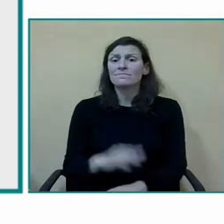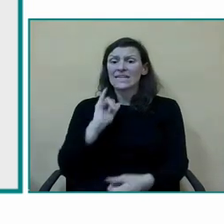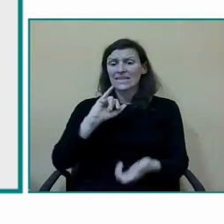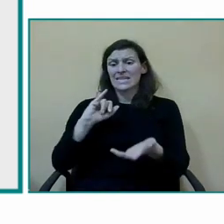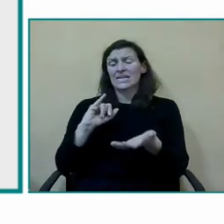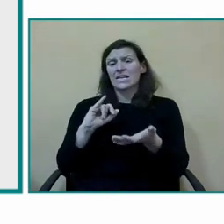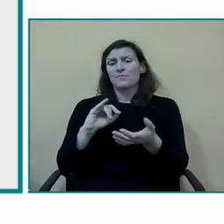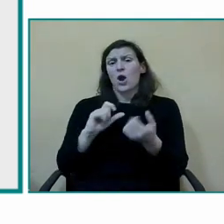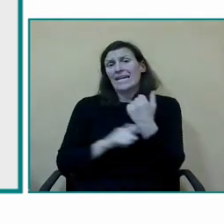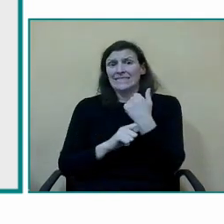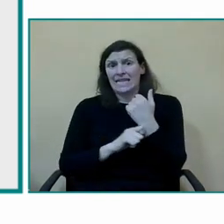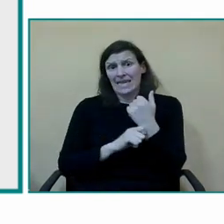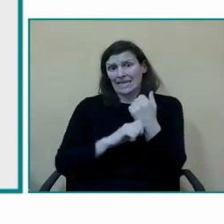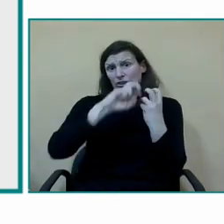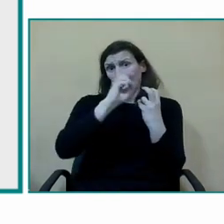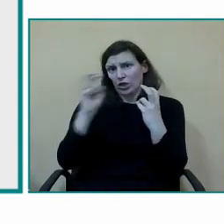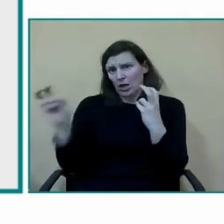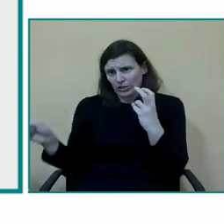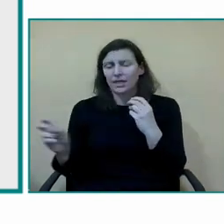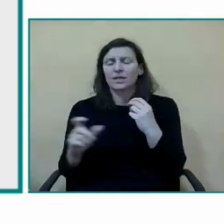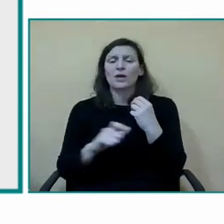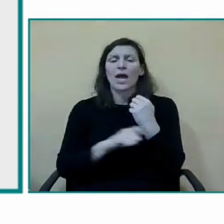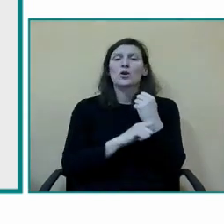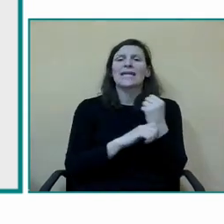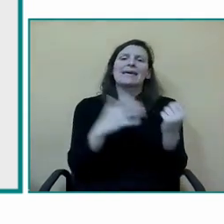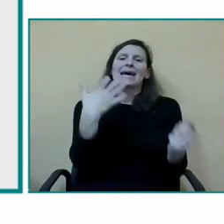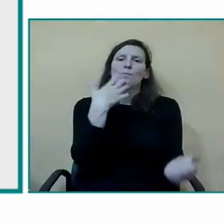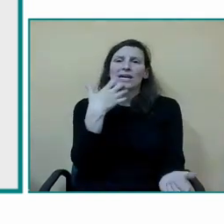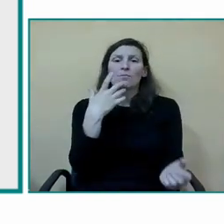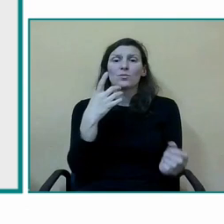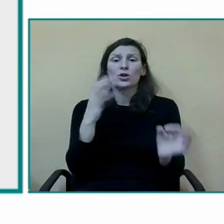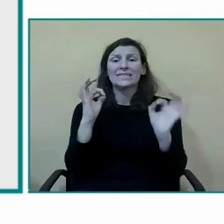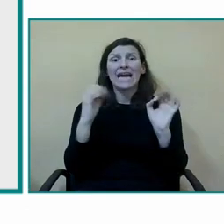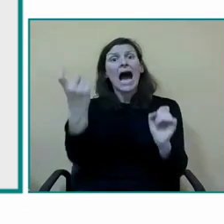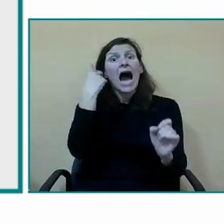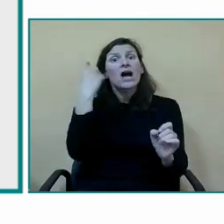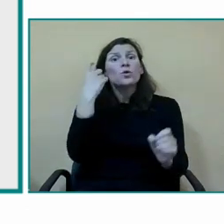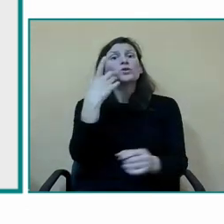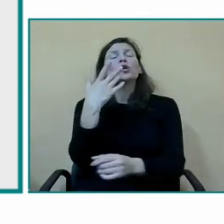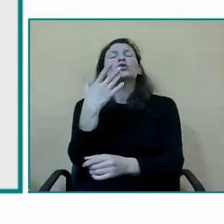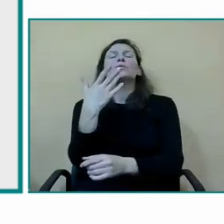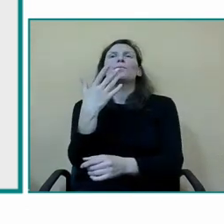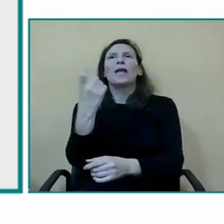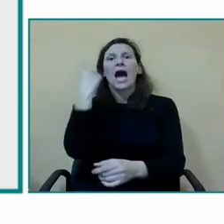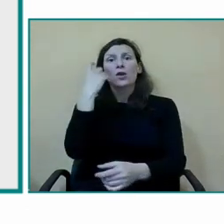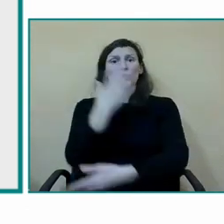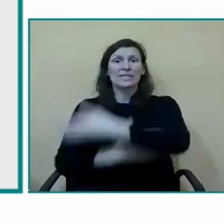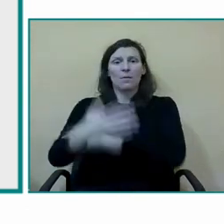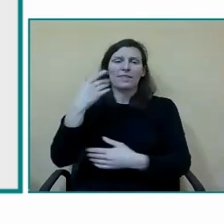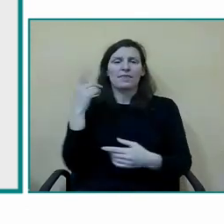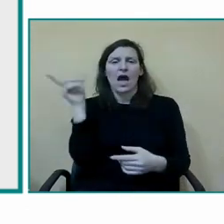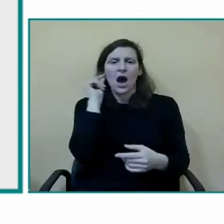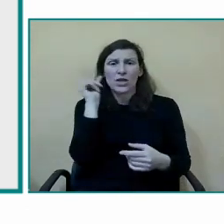beneficiosa para los alumnos con discapacidad auditiva es los equipos de trabajo dentro del aula